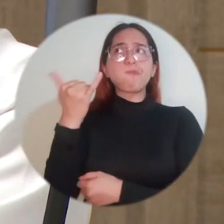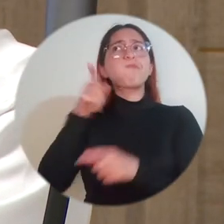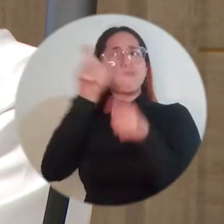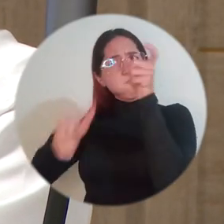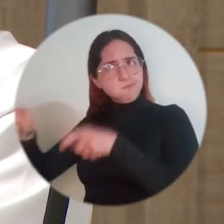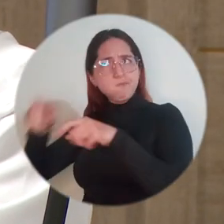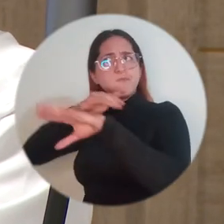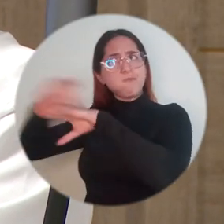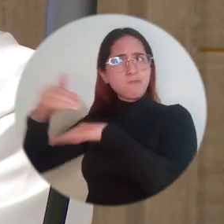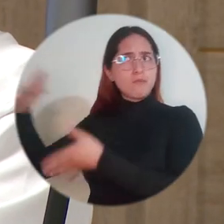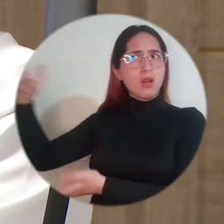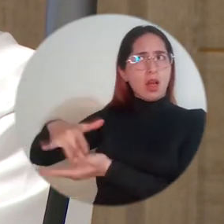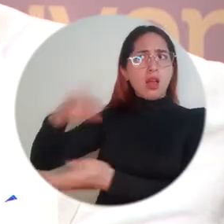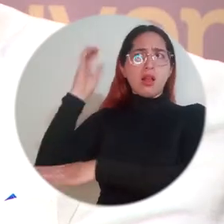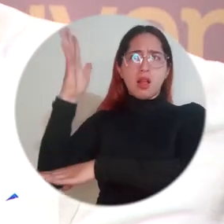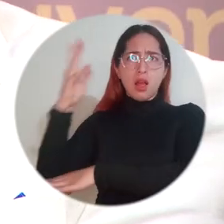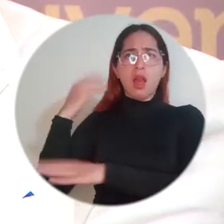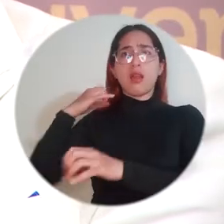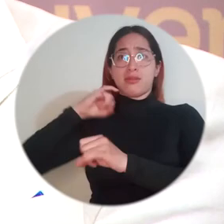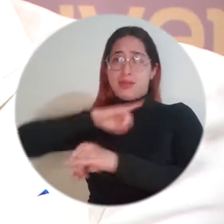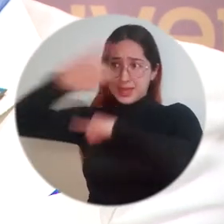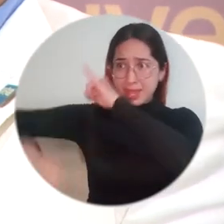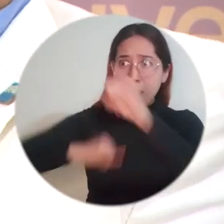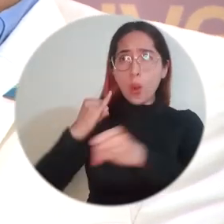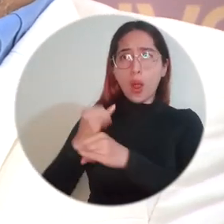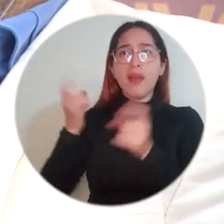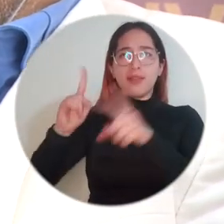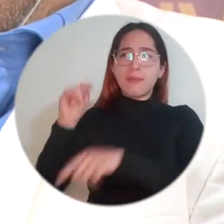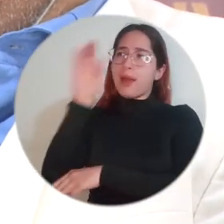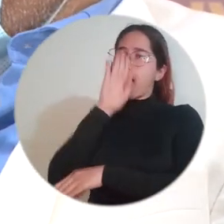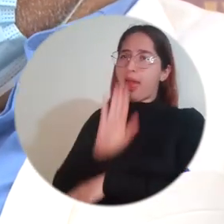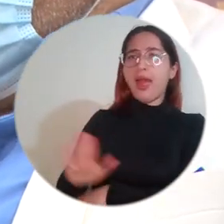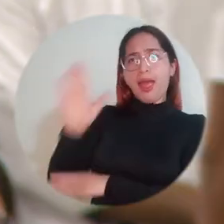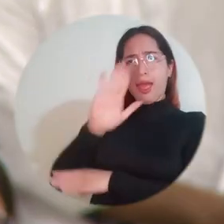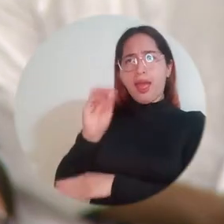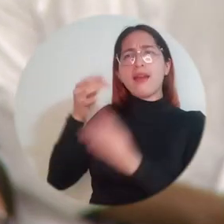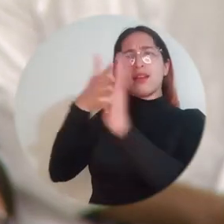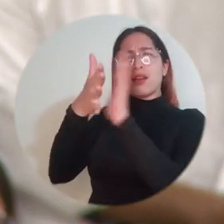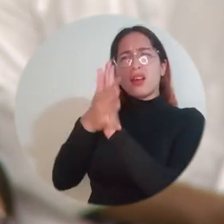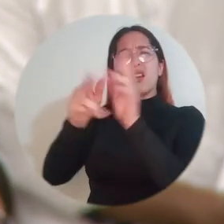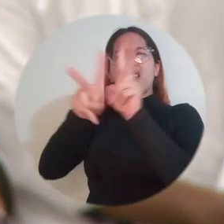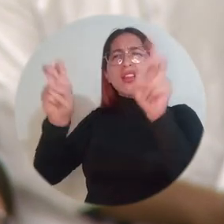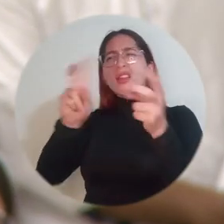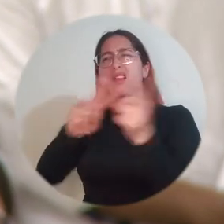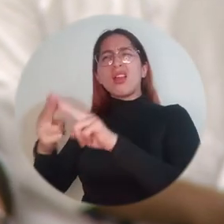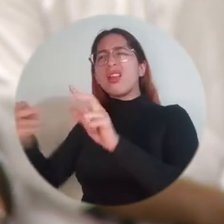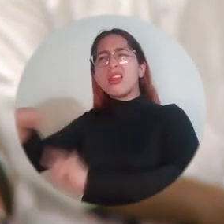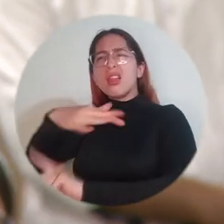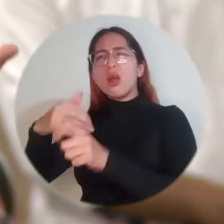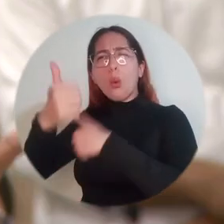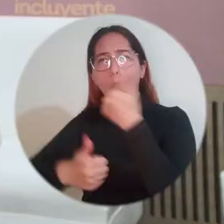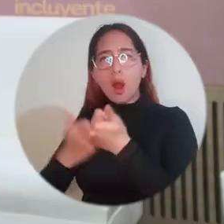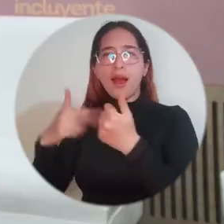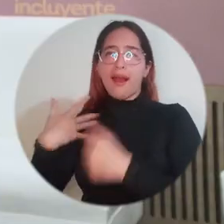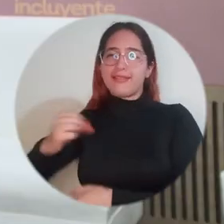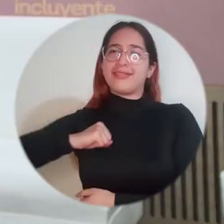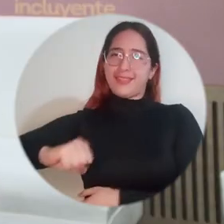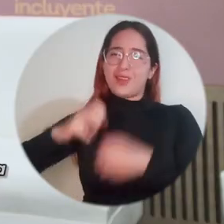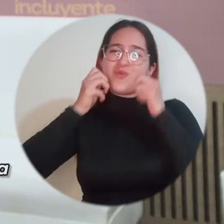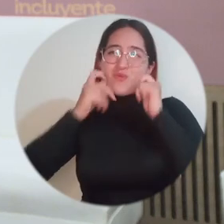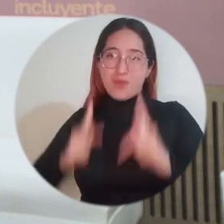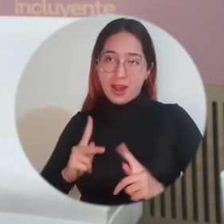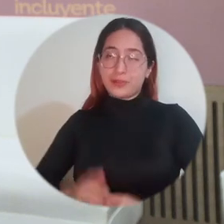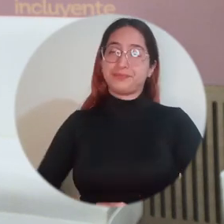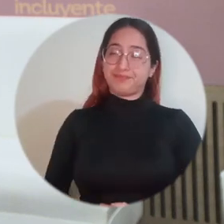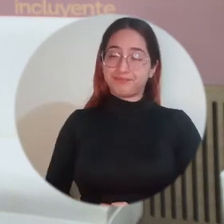invitados nacionales e internacionales y panelistas que abordaron diferentes temáticas relacionadas con los derechos humanos. Los derechos